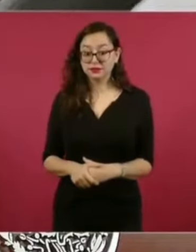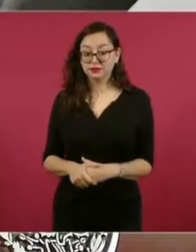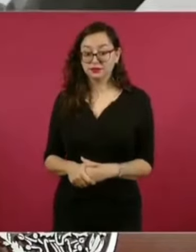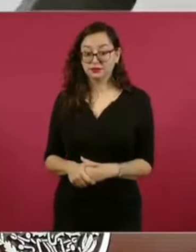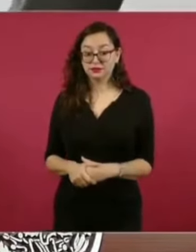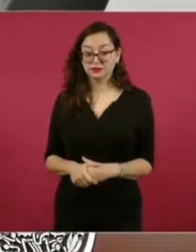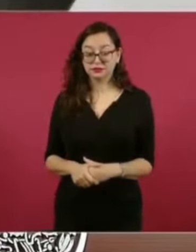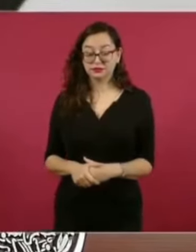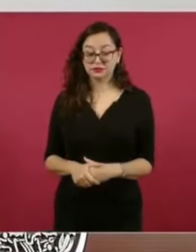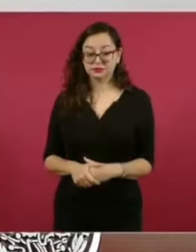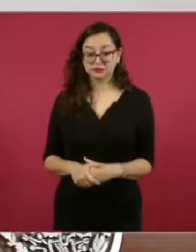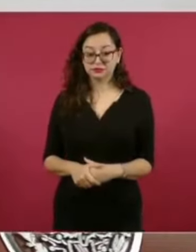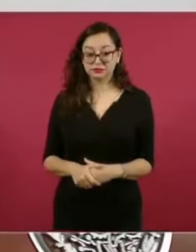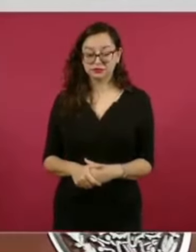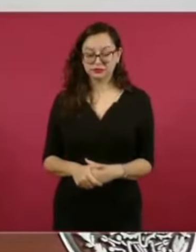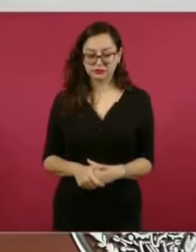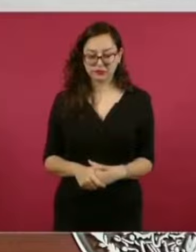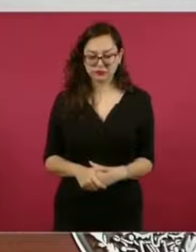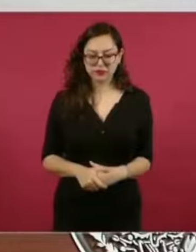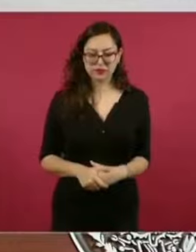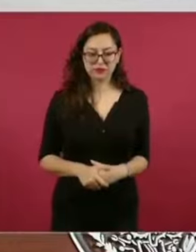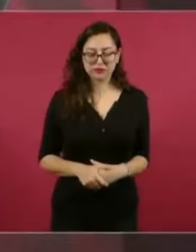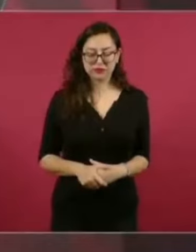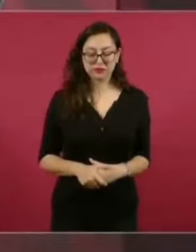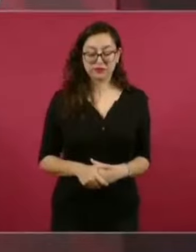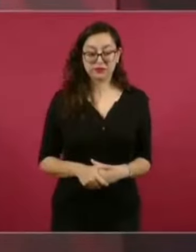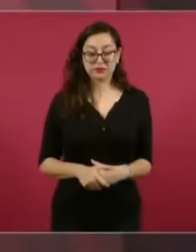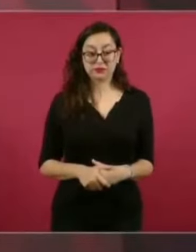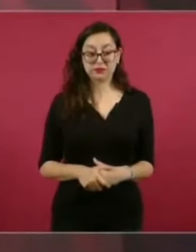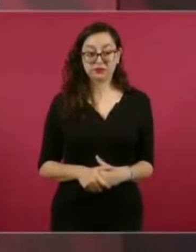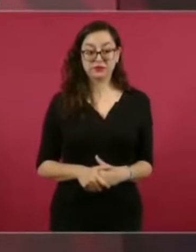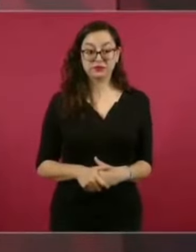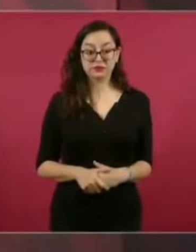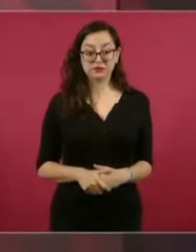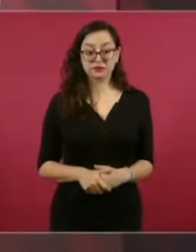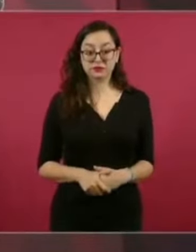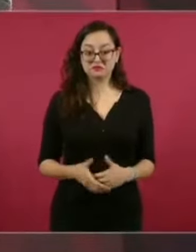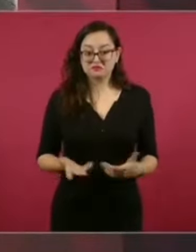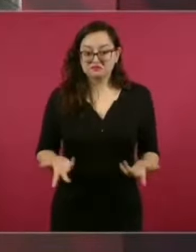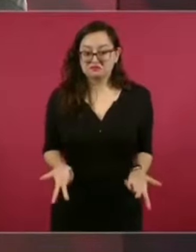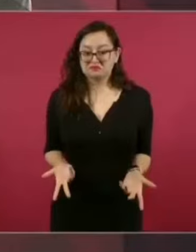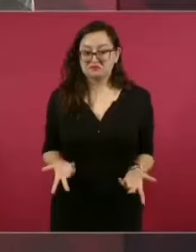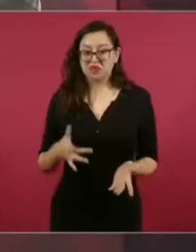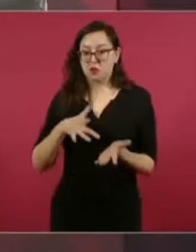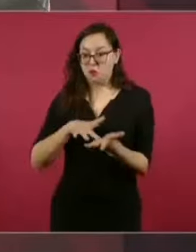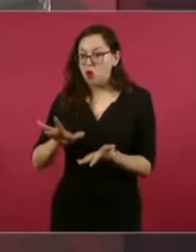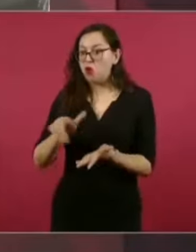contribuyen